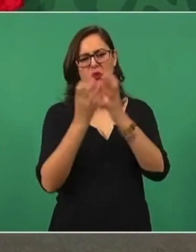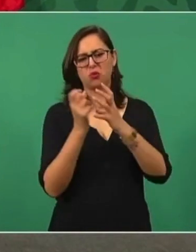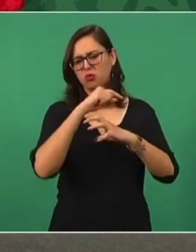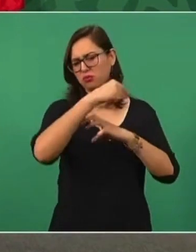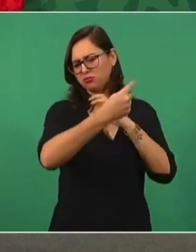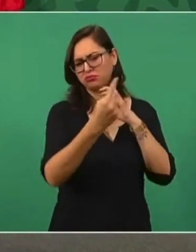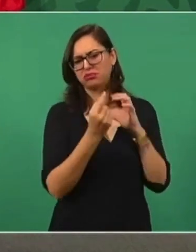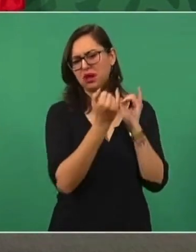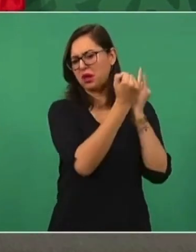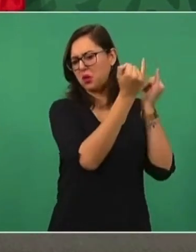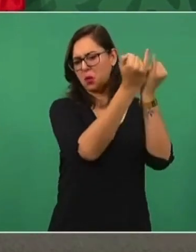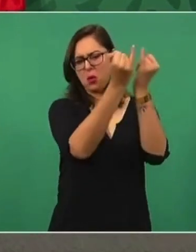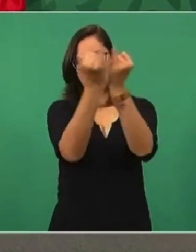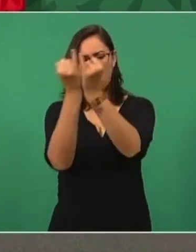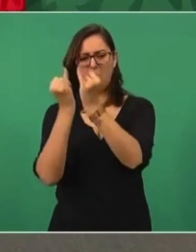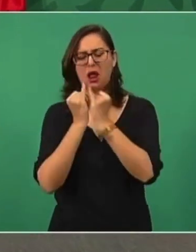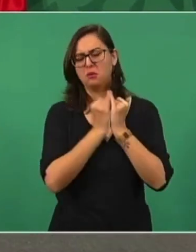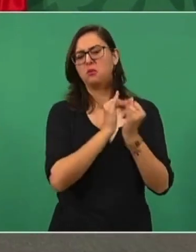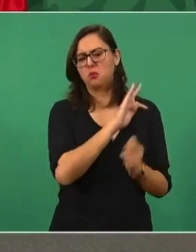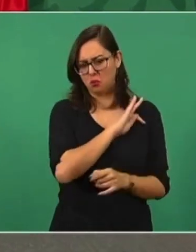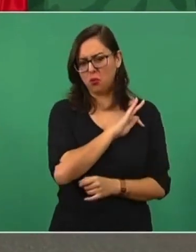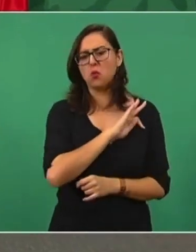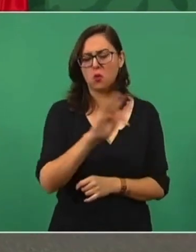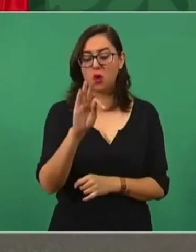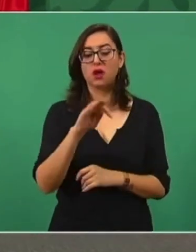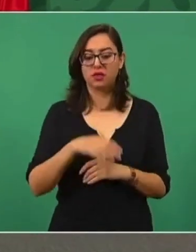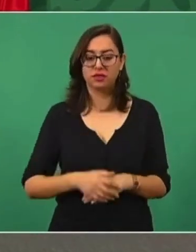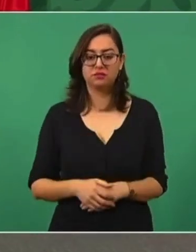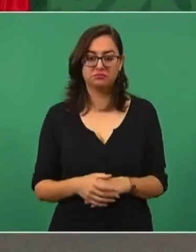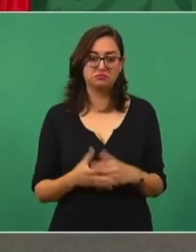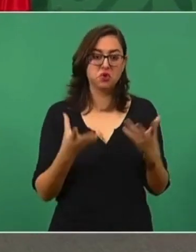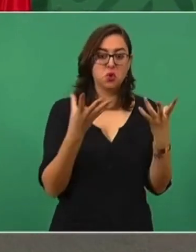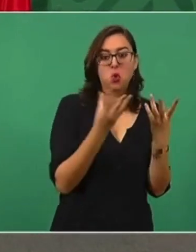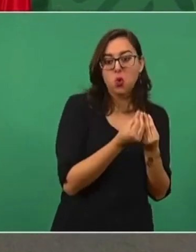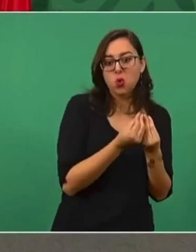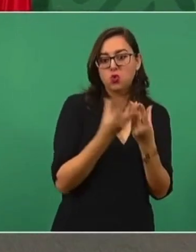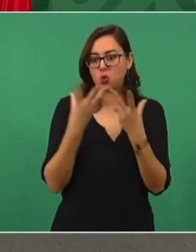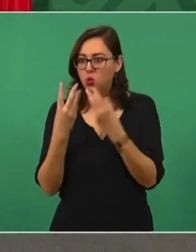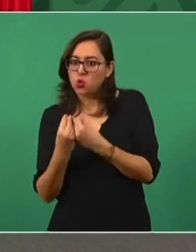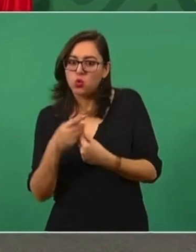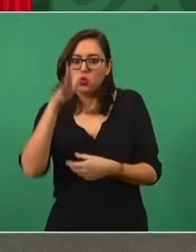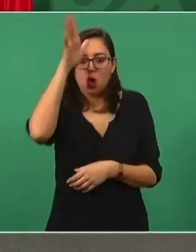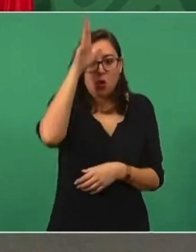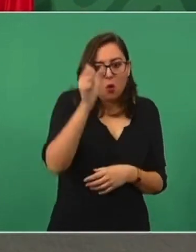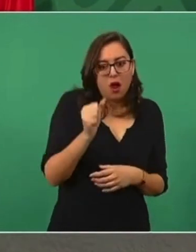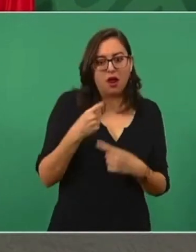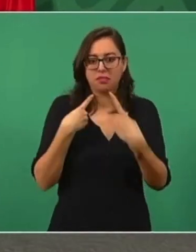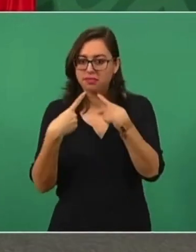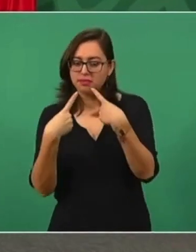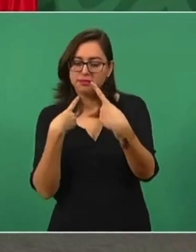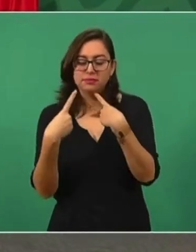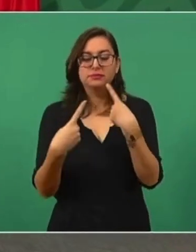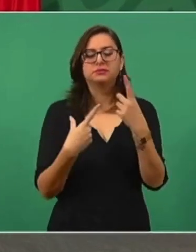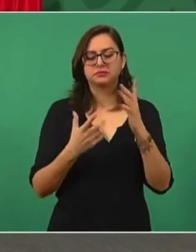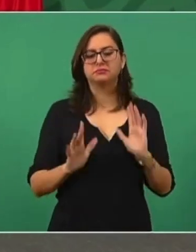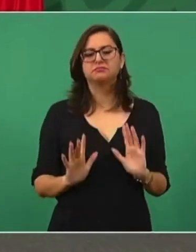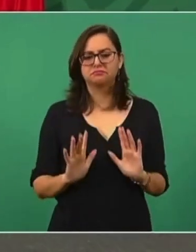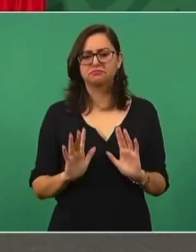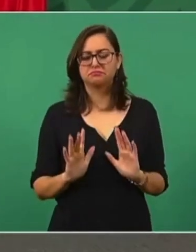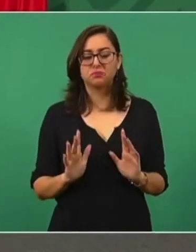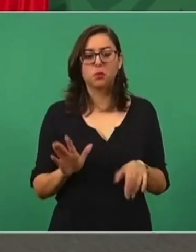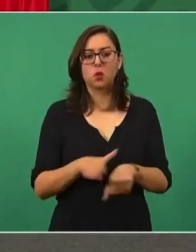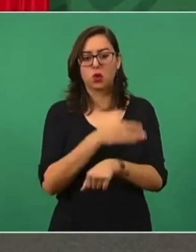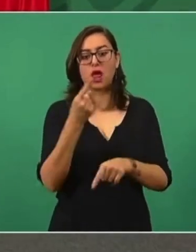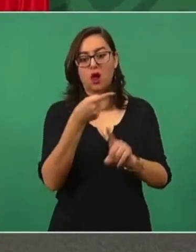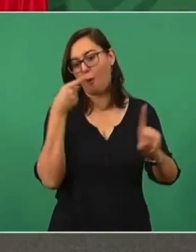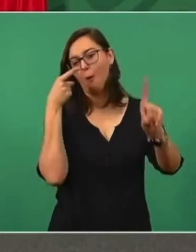y hacen alianzas cuando hay afinidad